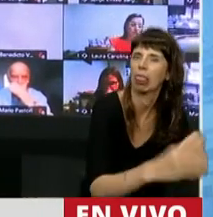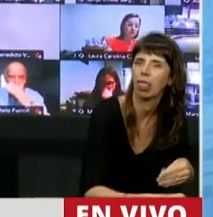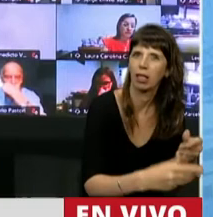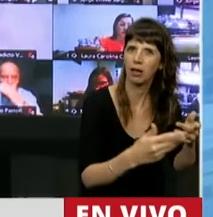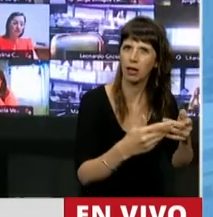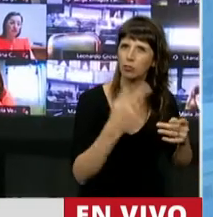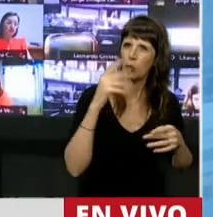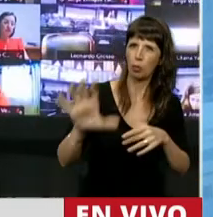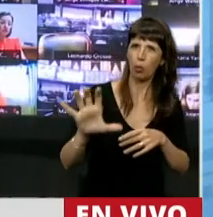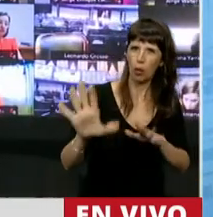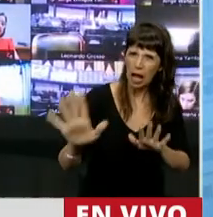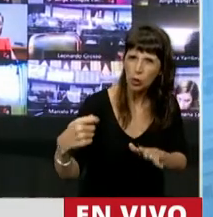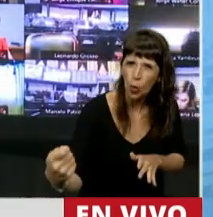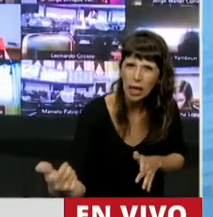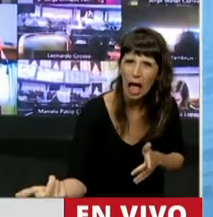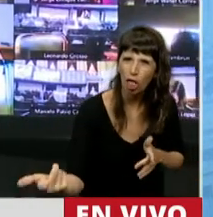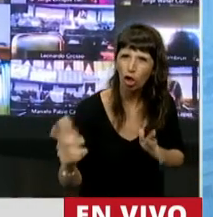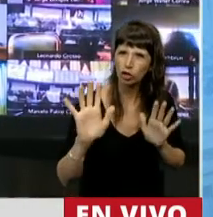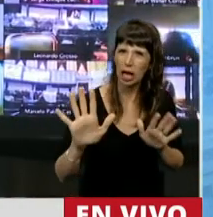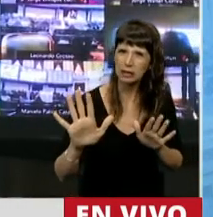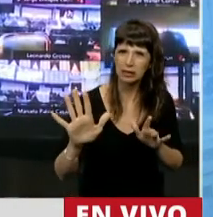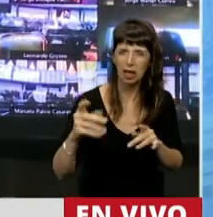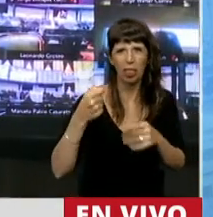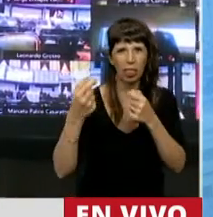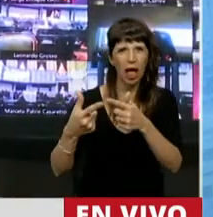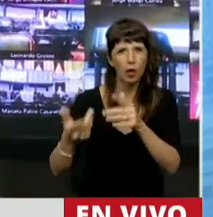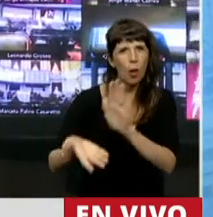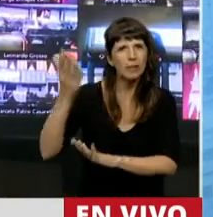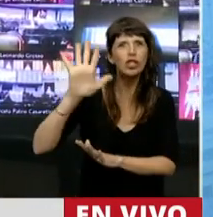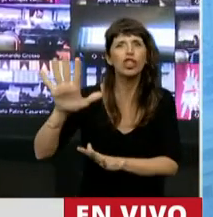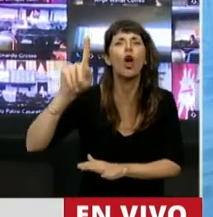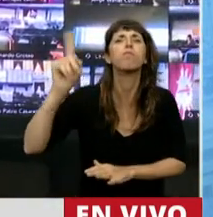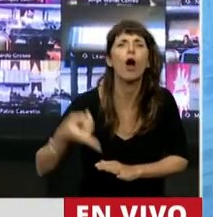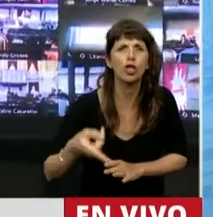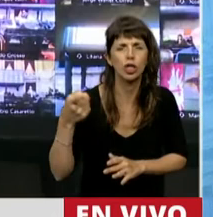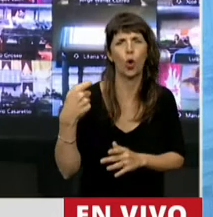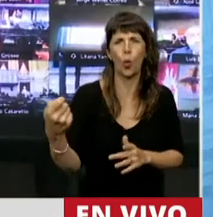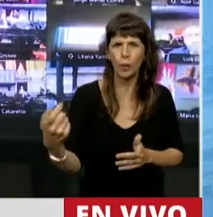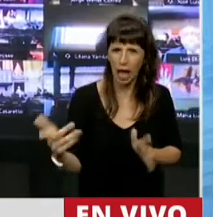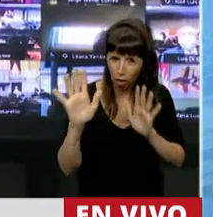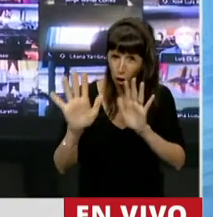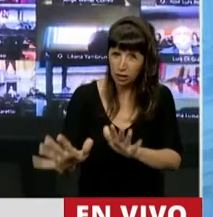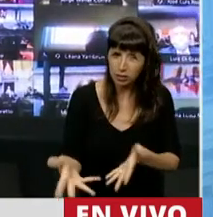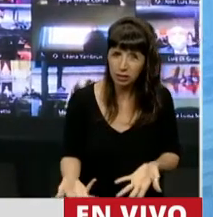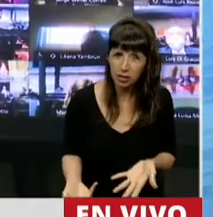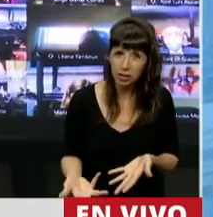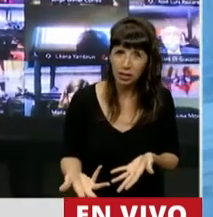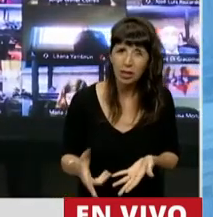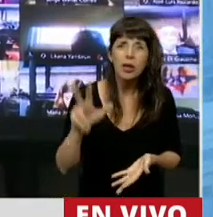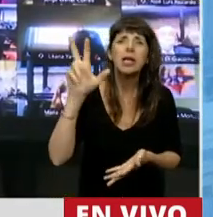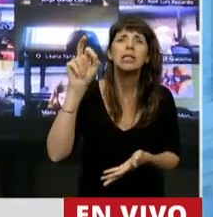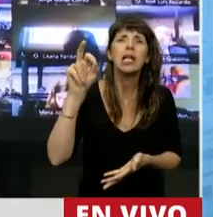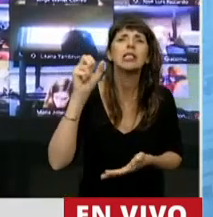otorgándoles un aumento inconstitucional del 5%. 5%, señor presidente. 30